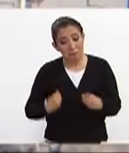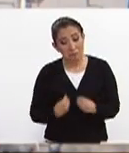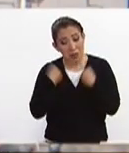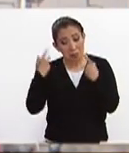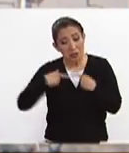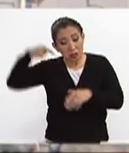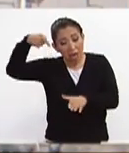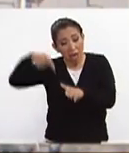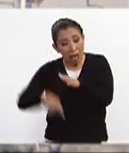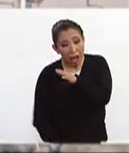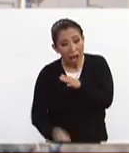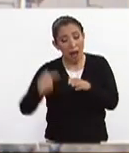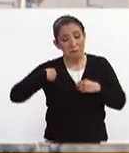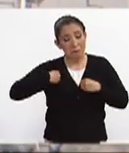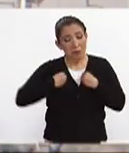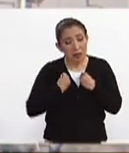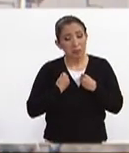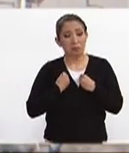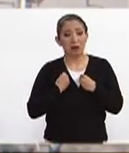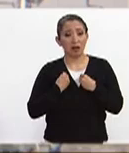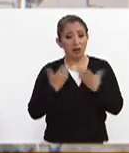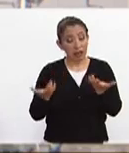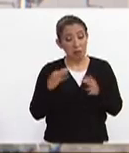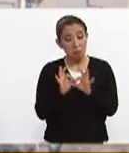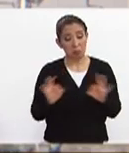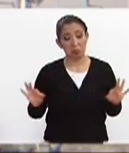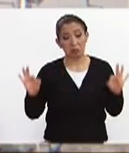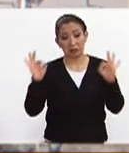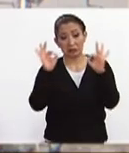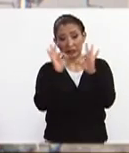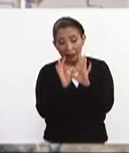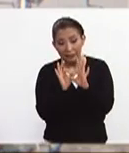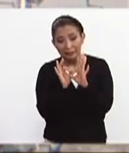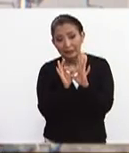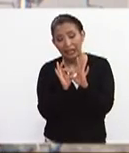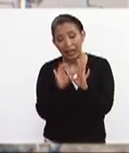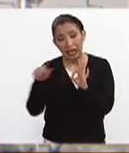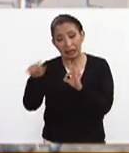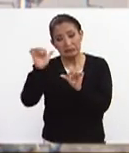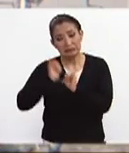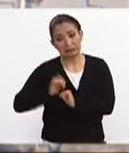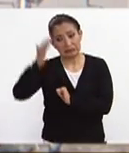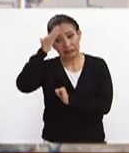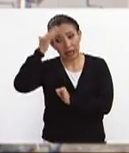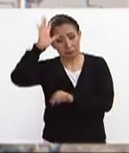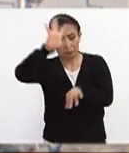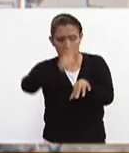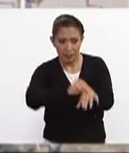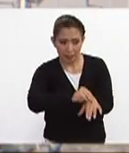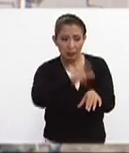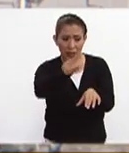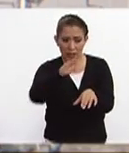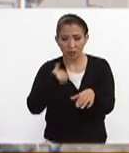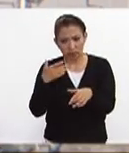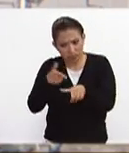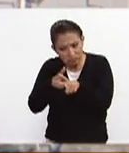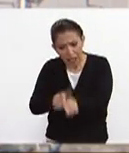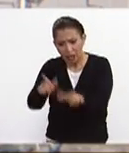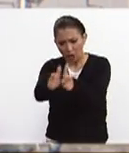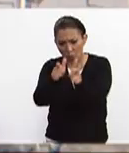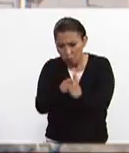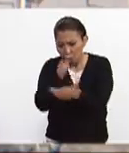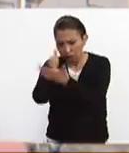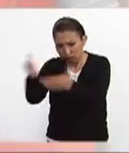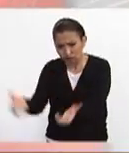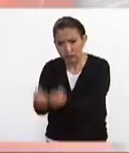personas bajo los descombros con vida por eso es muy importante que las autoridades permitan la operación a los grupos